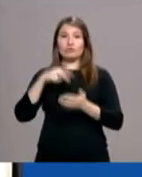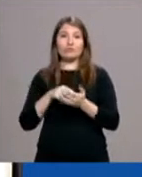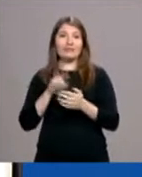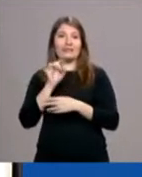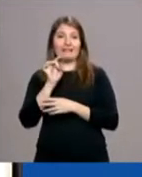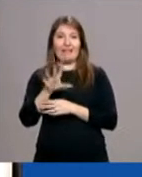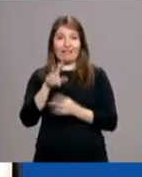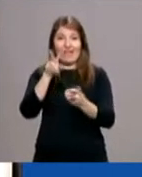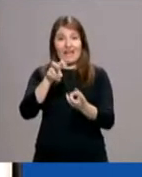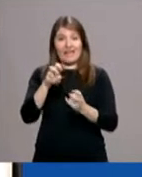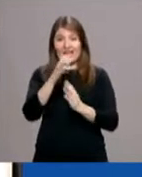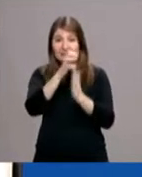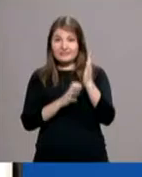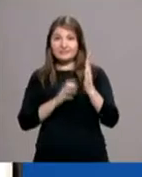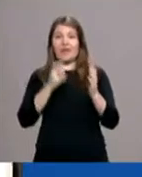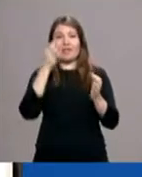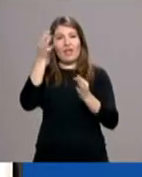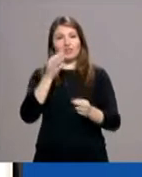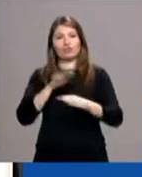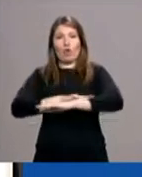Declaración de la Renta del Ejercicio 2015.